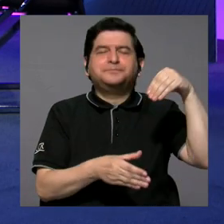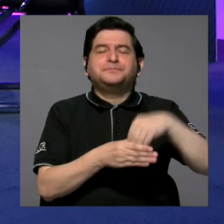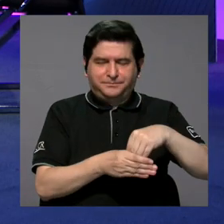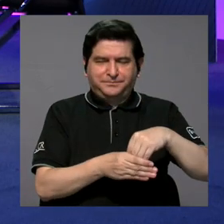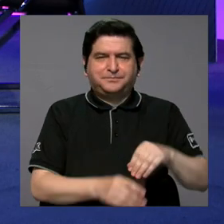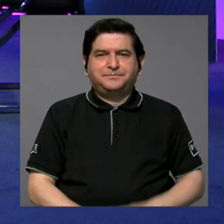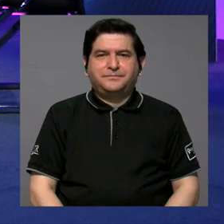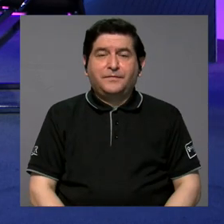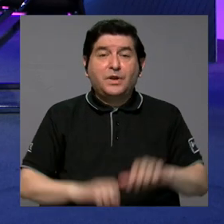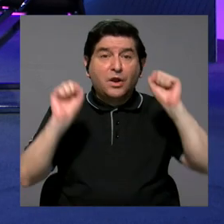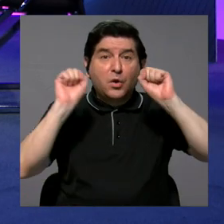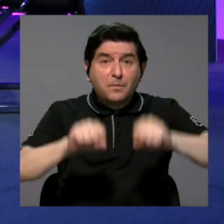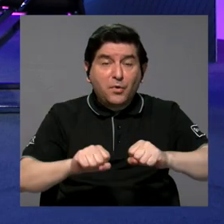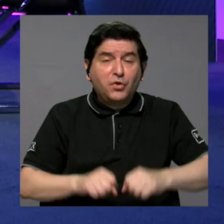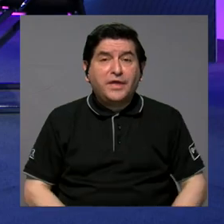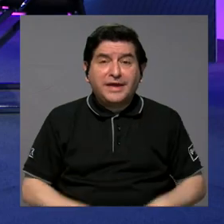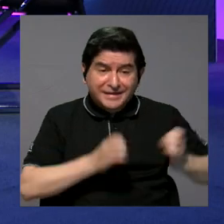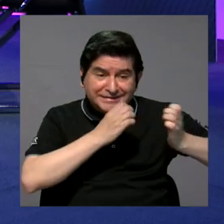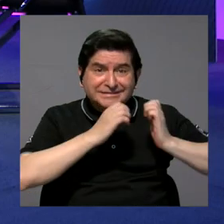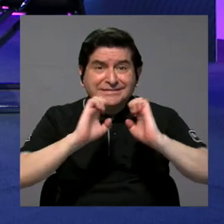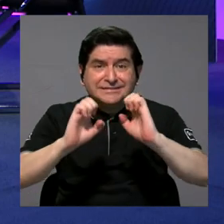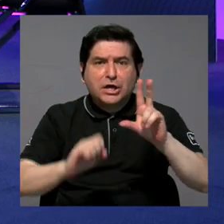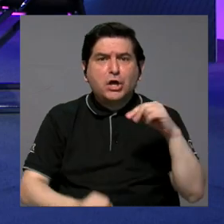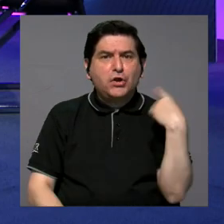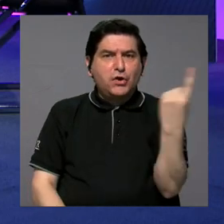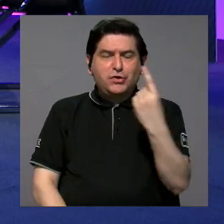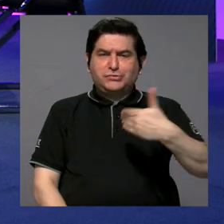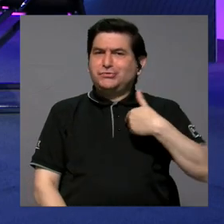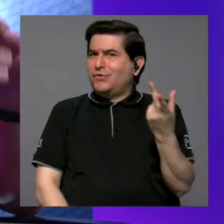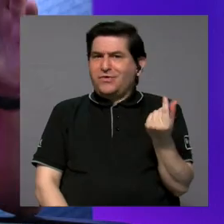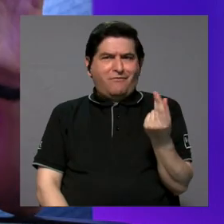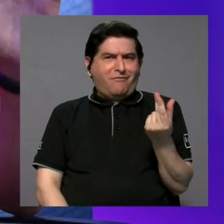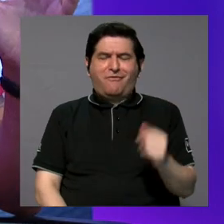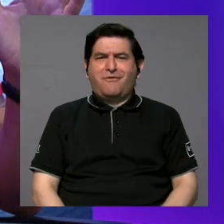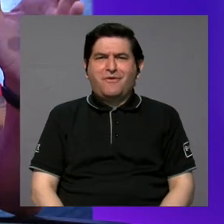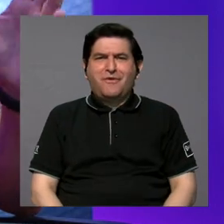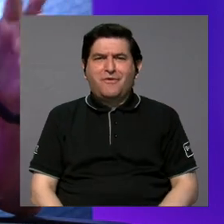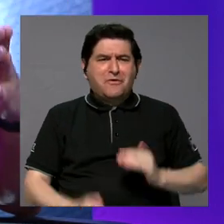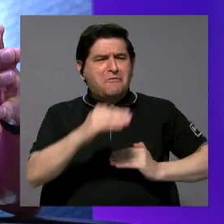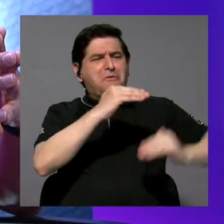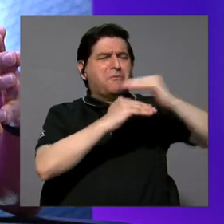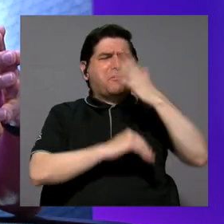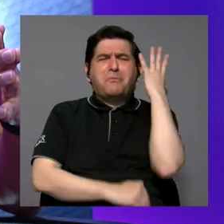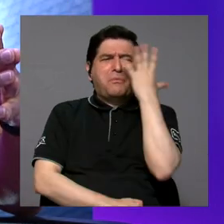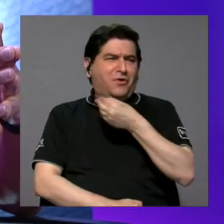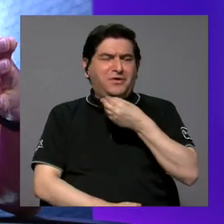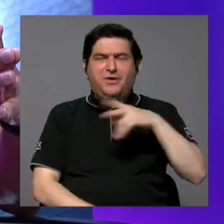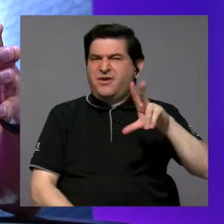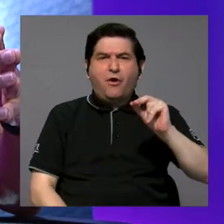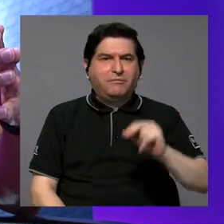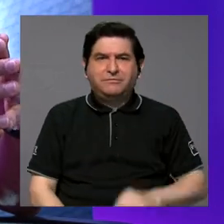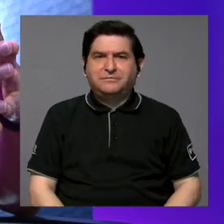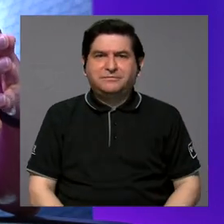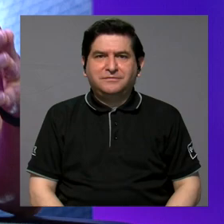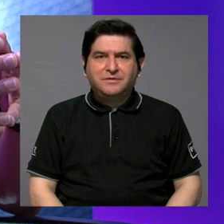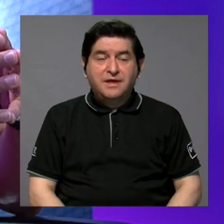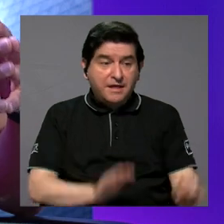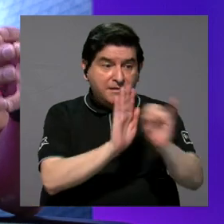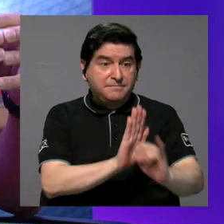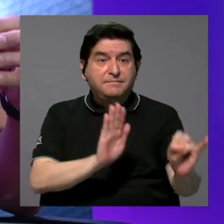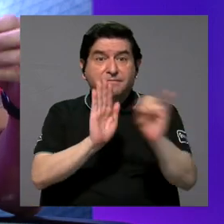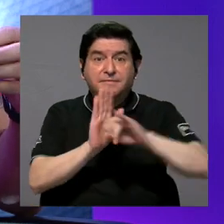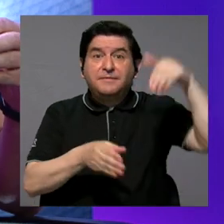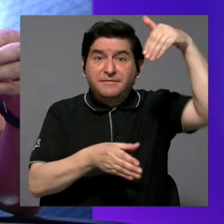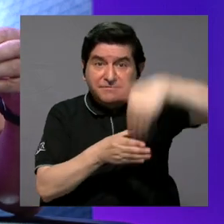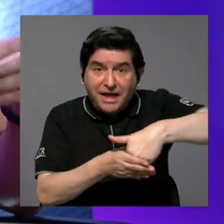generar esa estrategia. No solo basta con tener el dinero y tener unas edificaciones muy bonitas, sino que también identificar